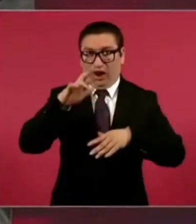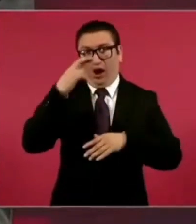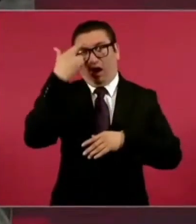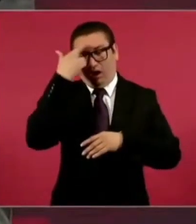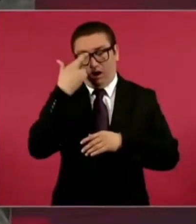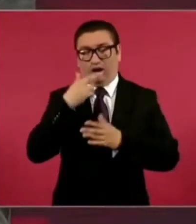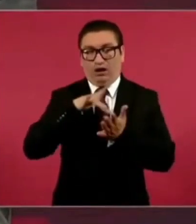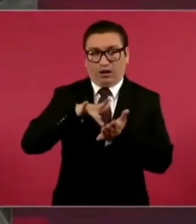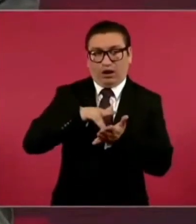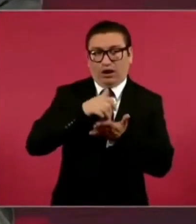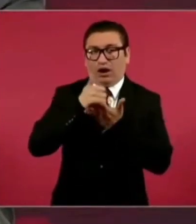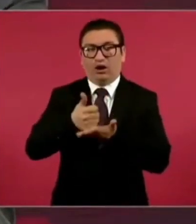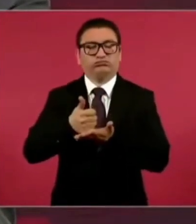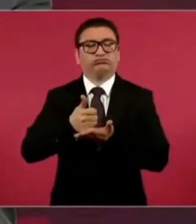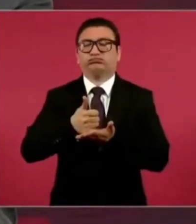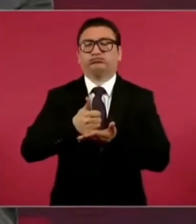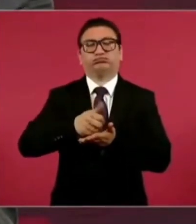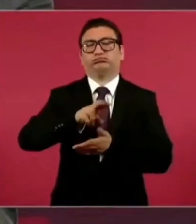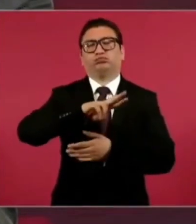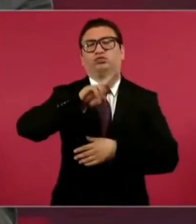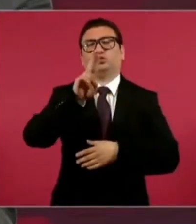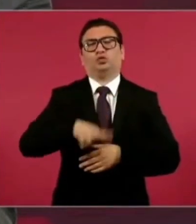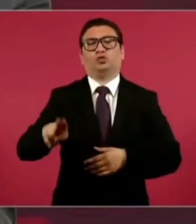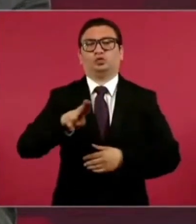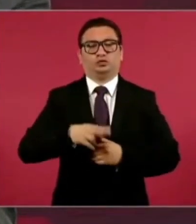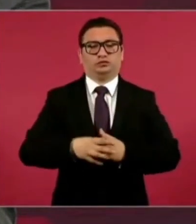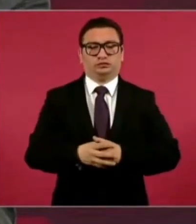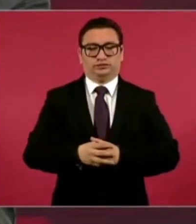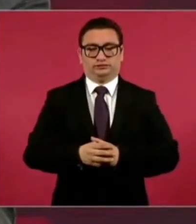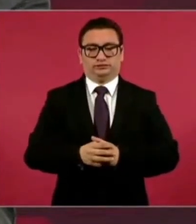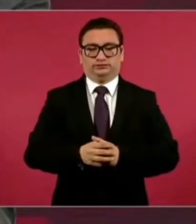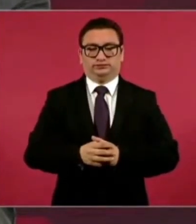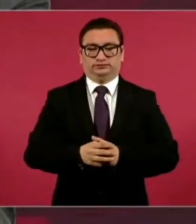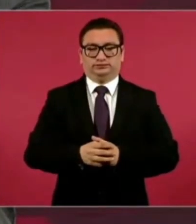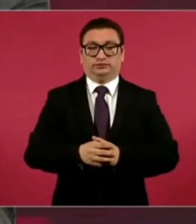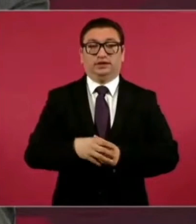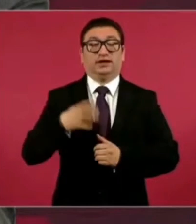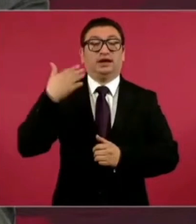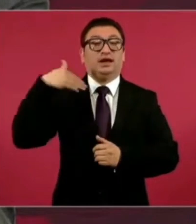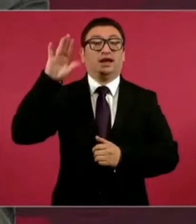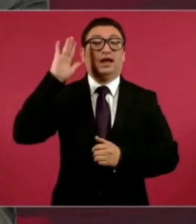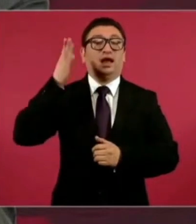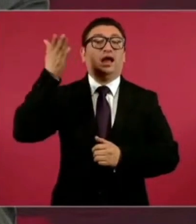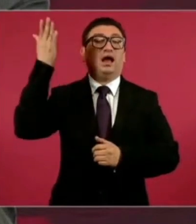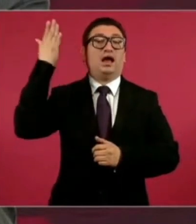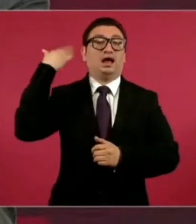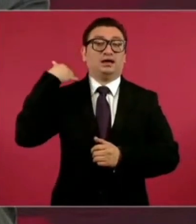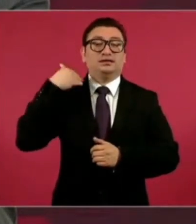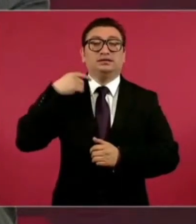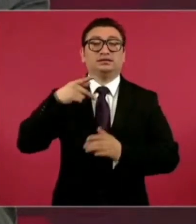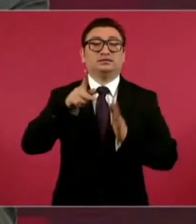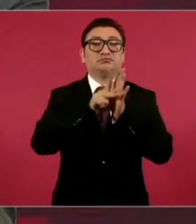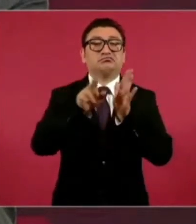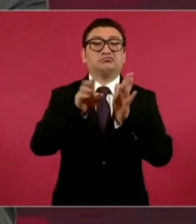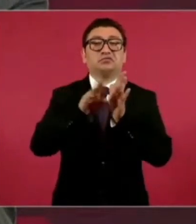Y en esos tiempos, como vasallos los medios,